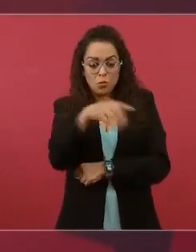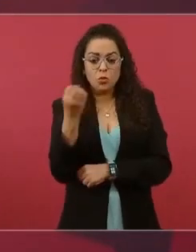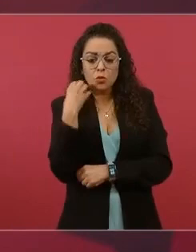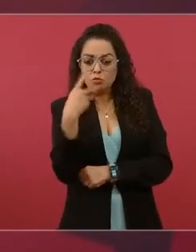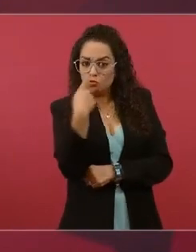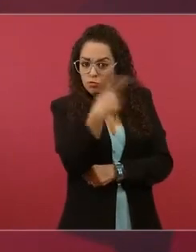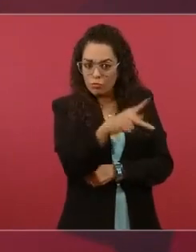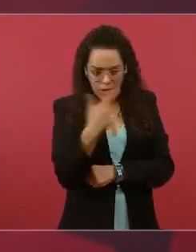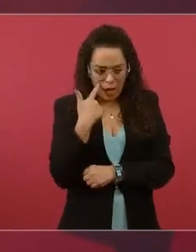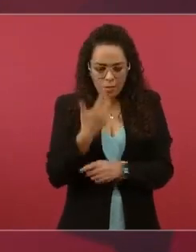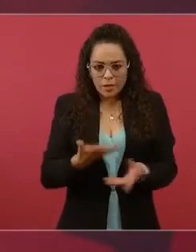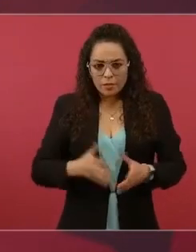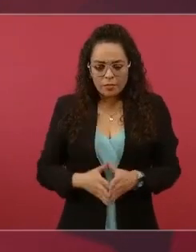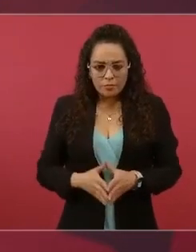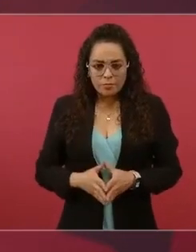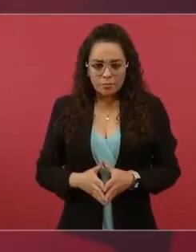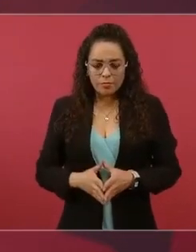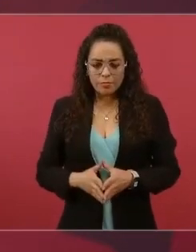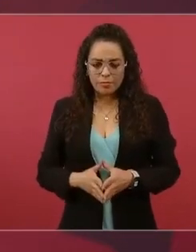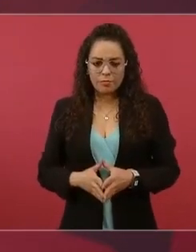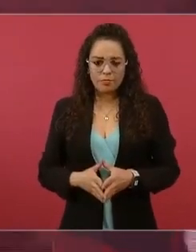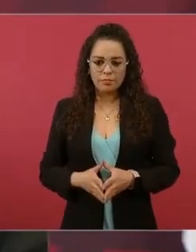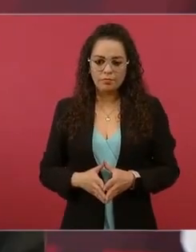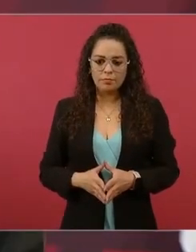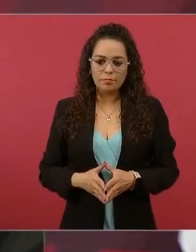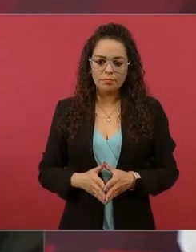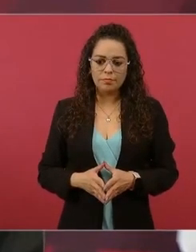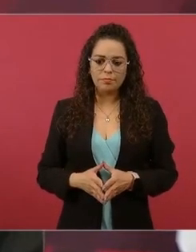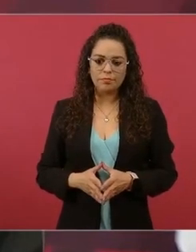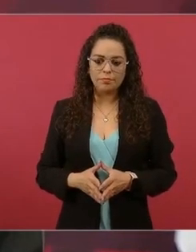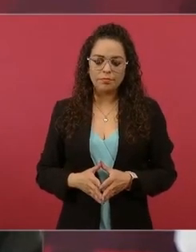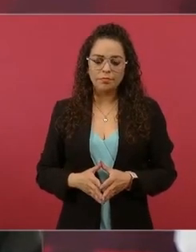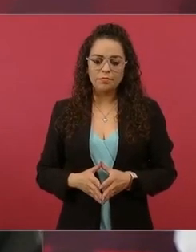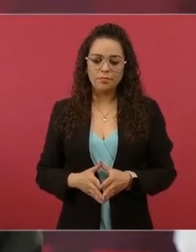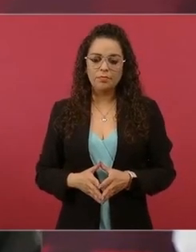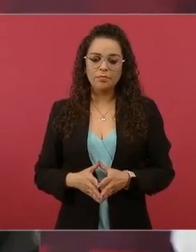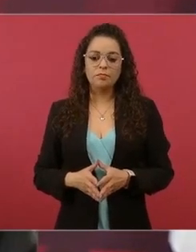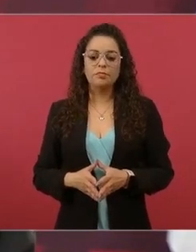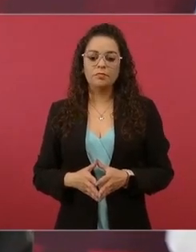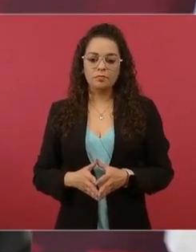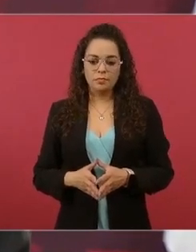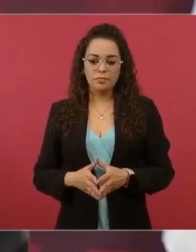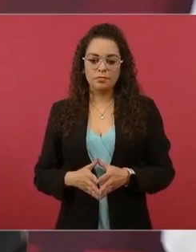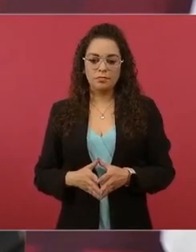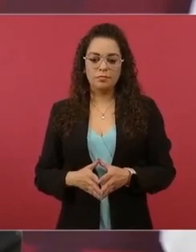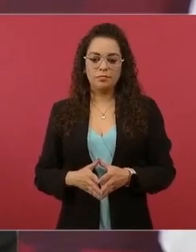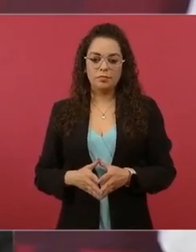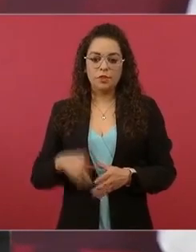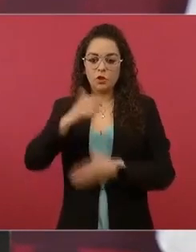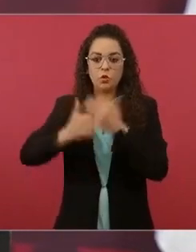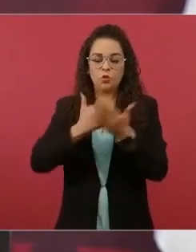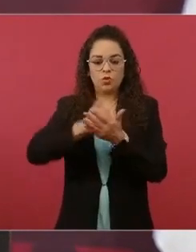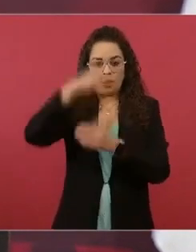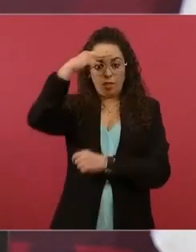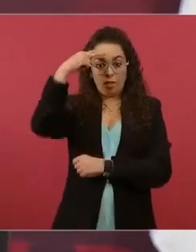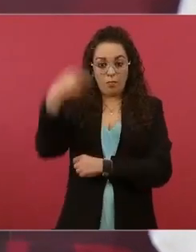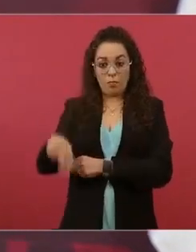y contrataron el hotel de la Ciudad de México,